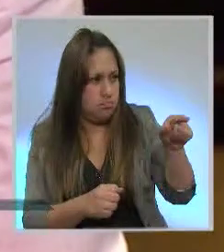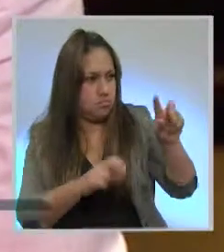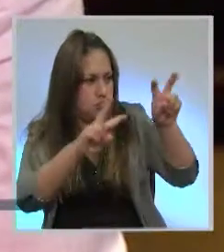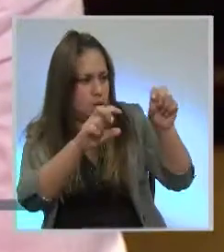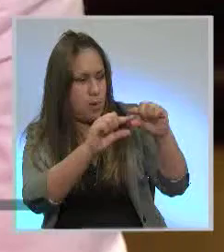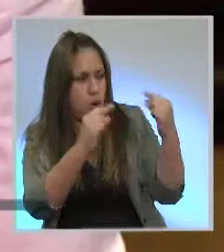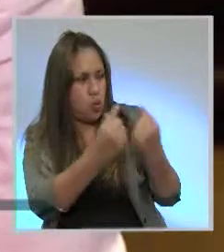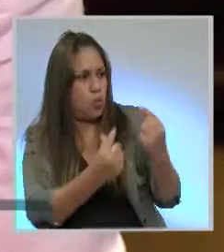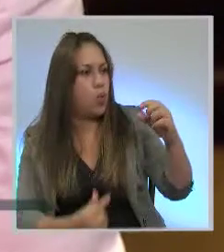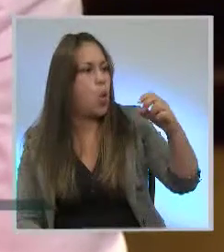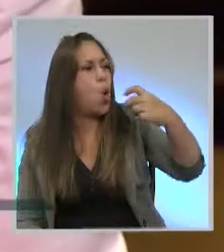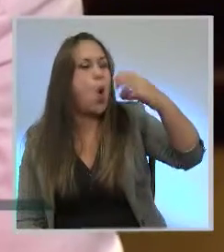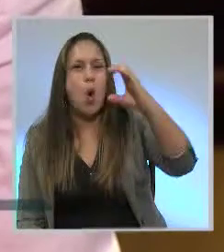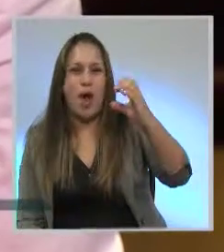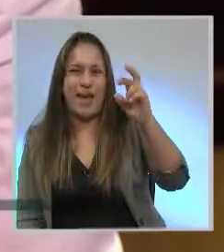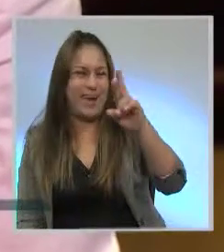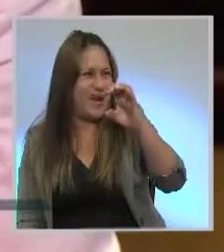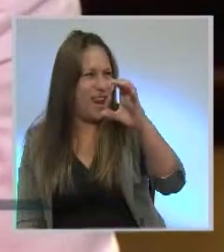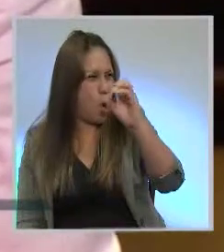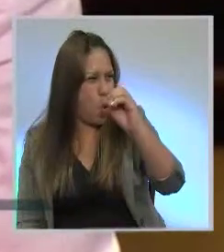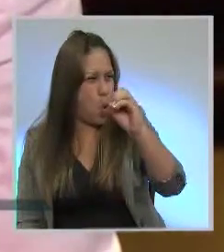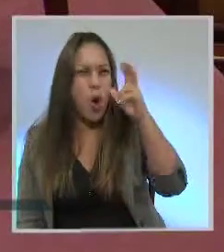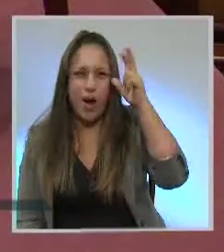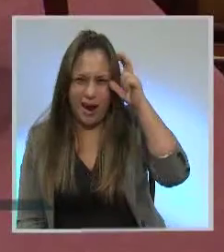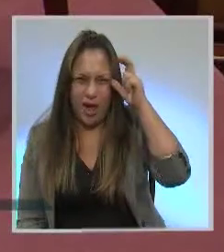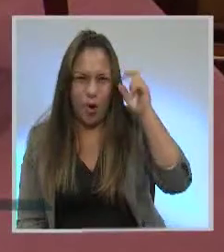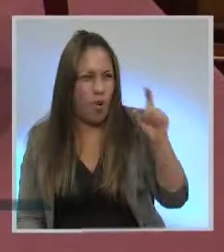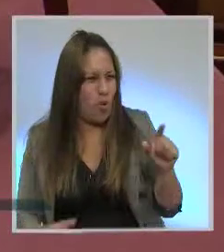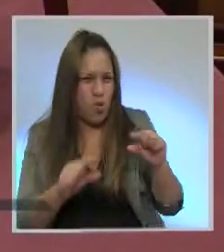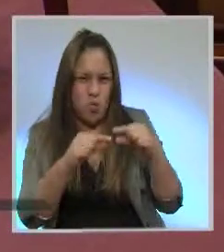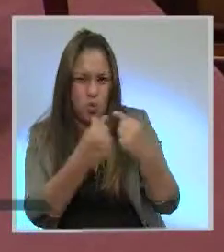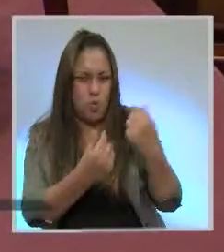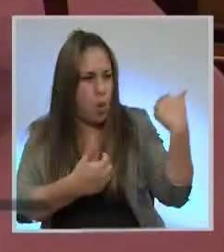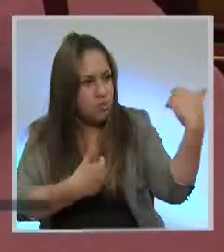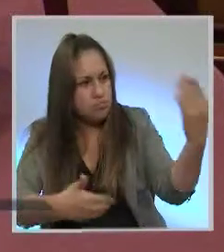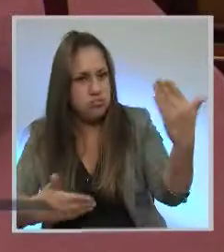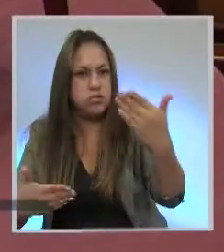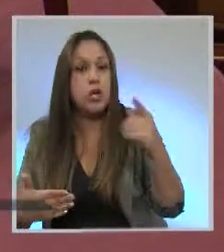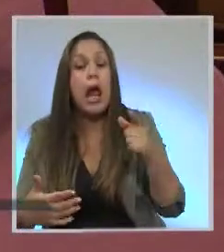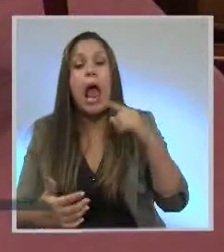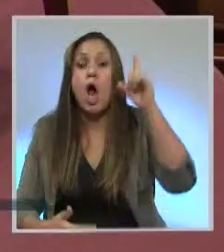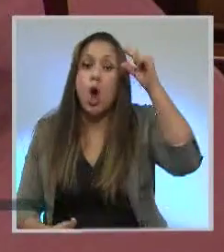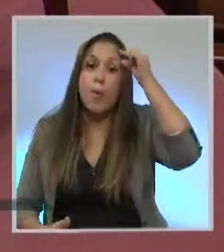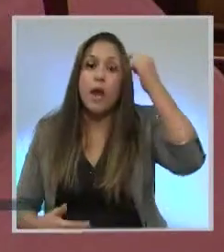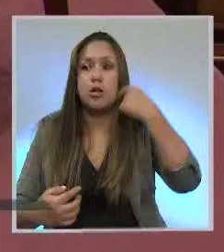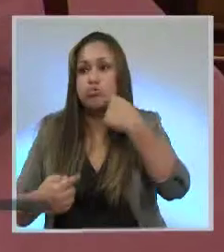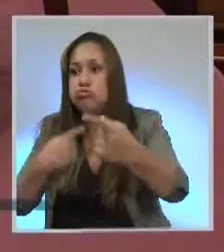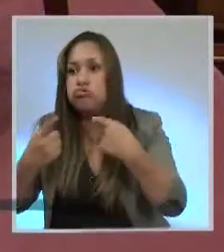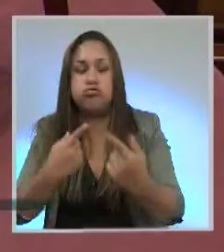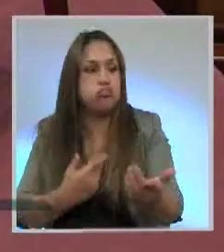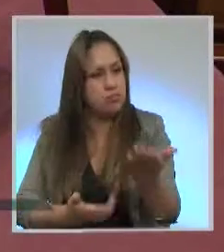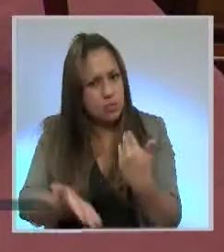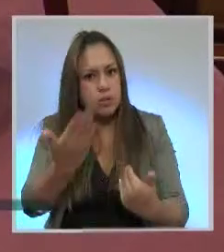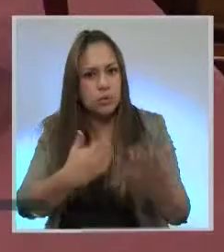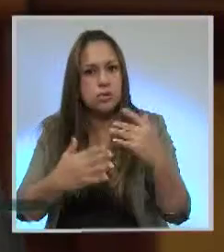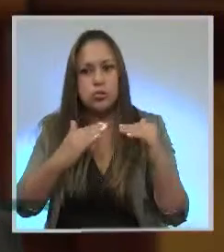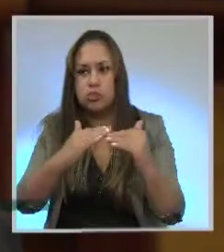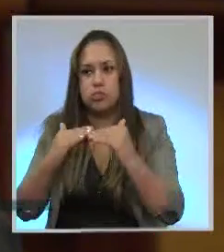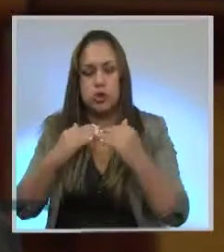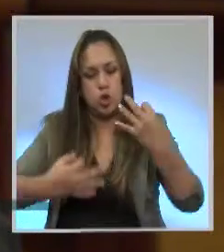se pertenece, respecto de este diálogo nacional convocado por el gobierno sobre la equidad y la justicia social en el país?